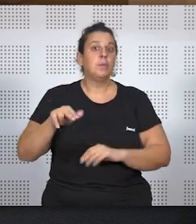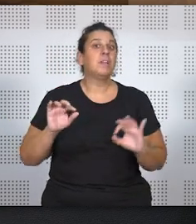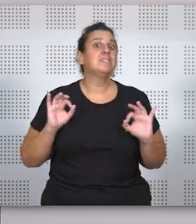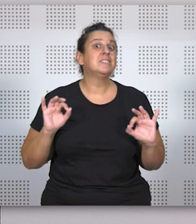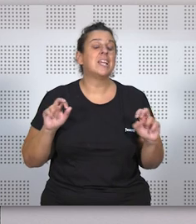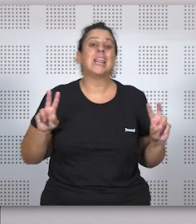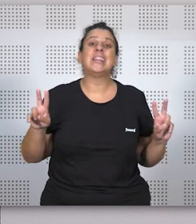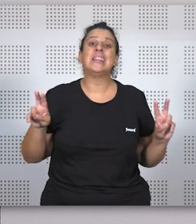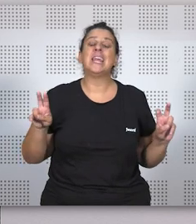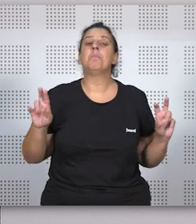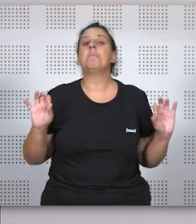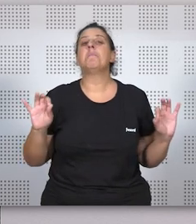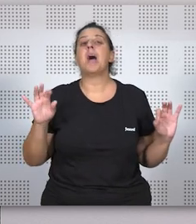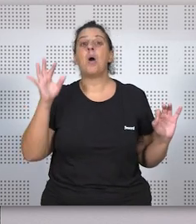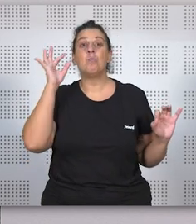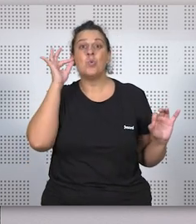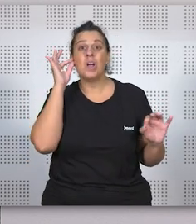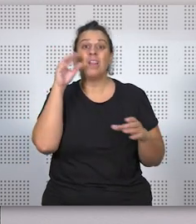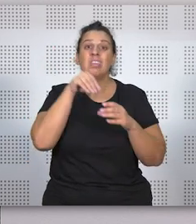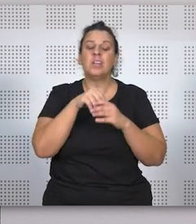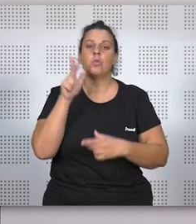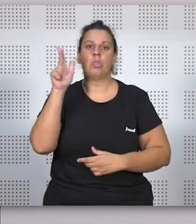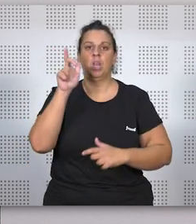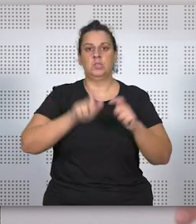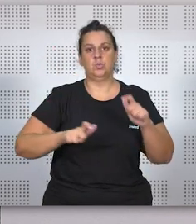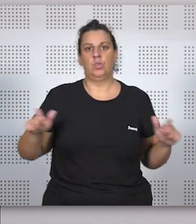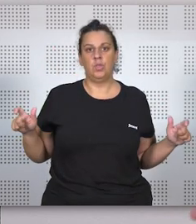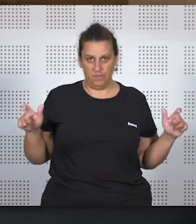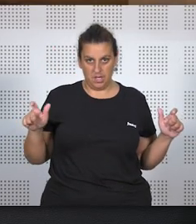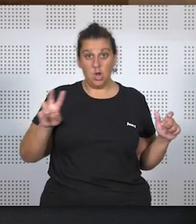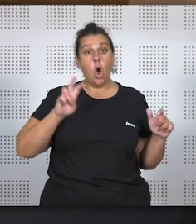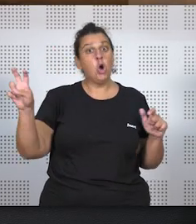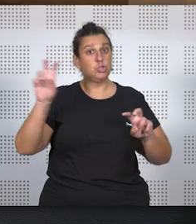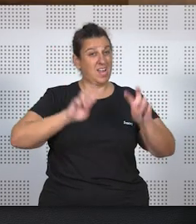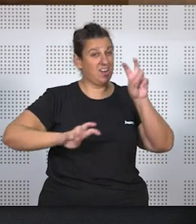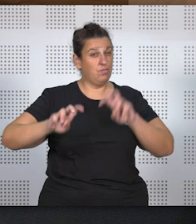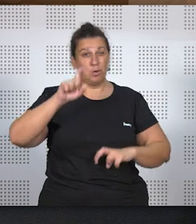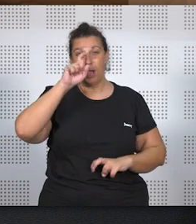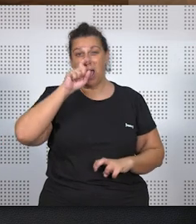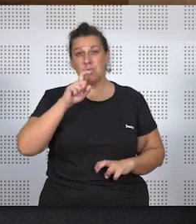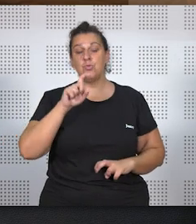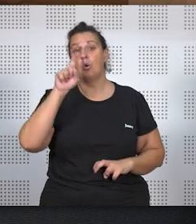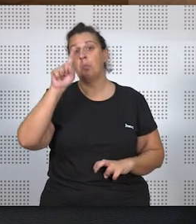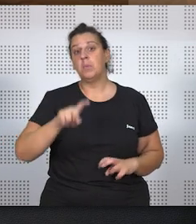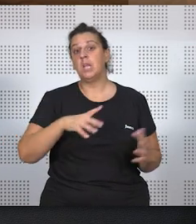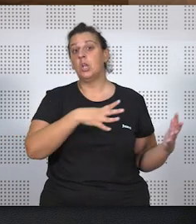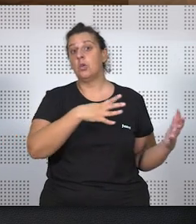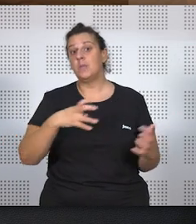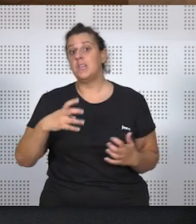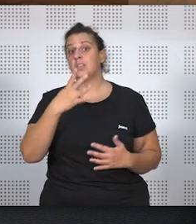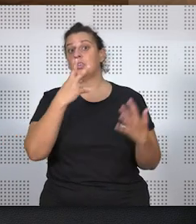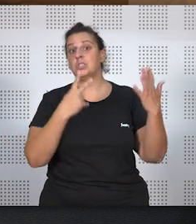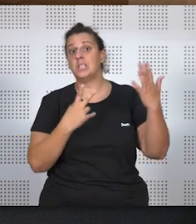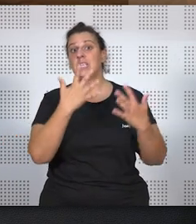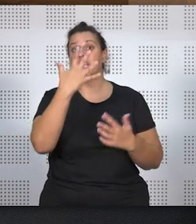fundamentalmente sobre la cuestión de la mujer en el derecho civil, hay otra gran reforma ya en el año 75, en la que